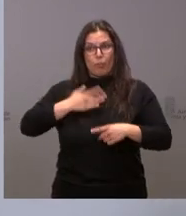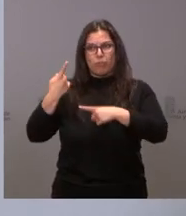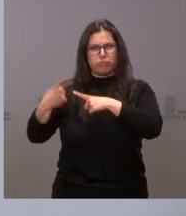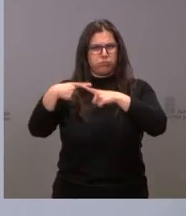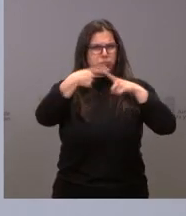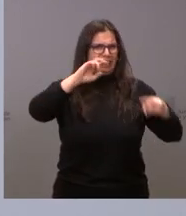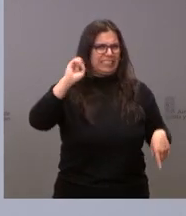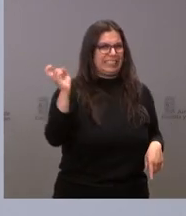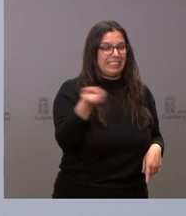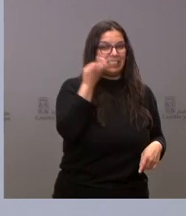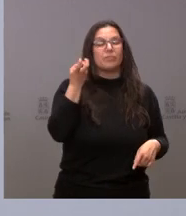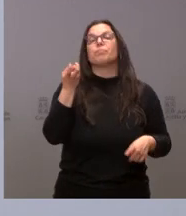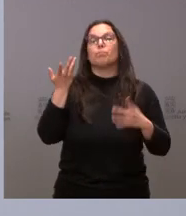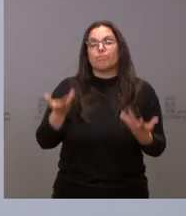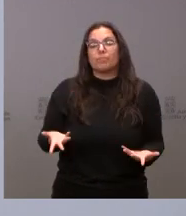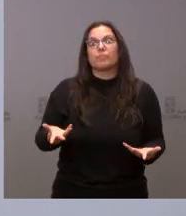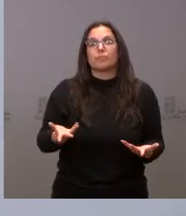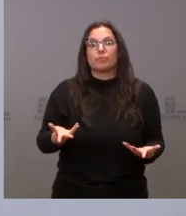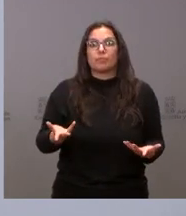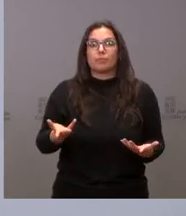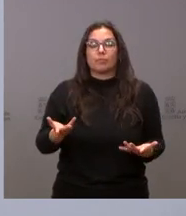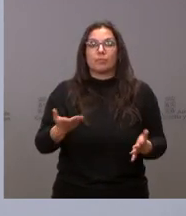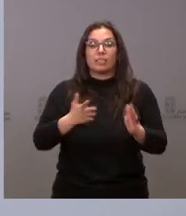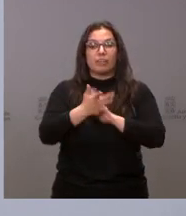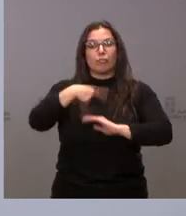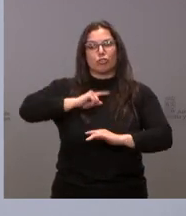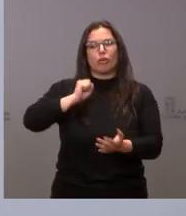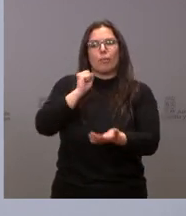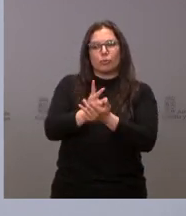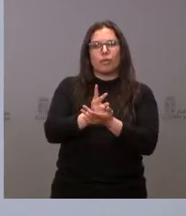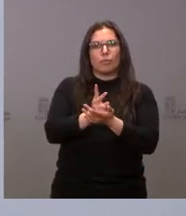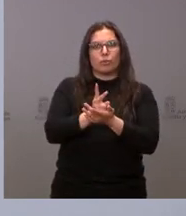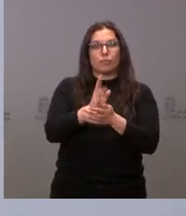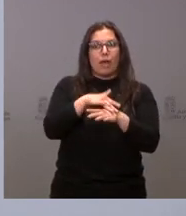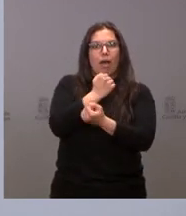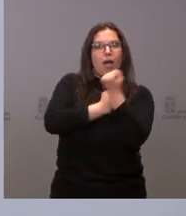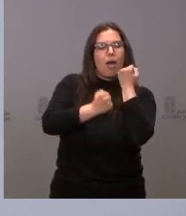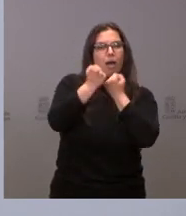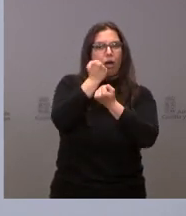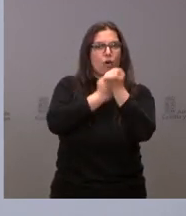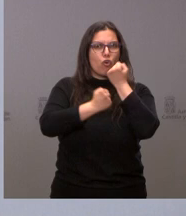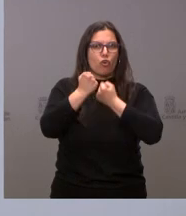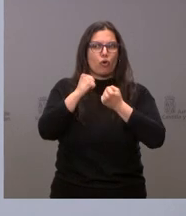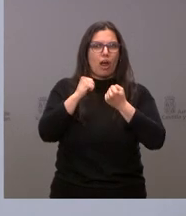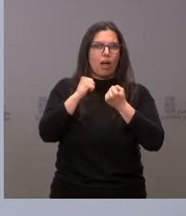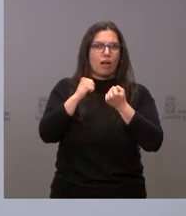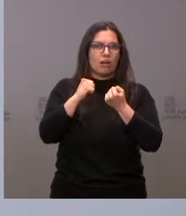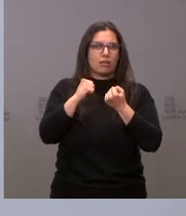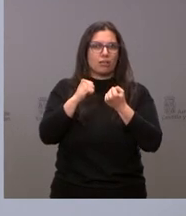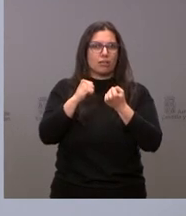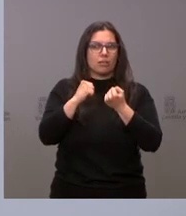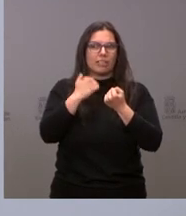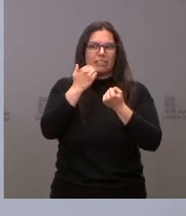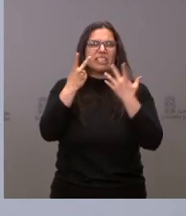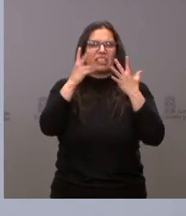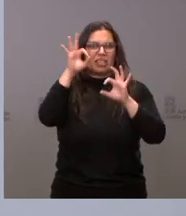Pues muy bien, son una apuesta que va a permitir un ahorro en un 7